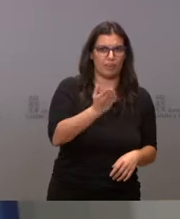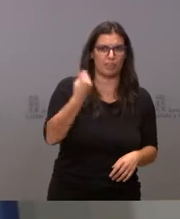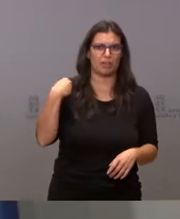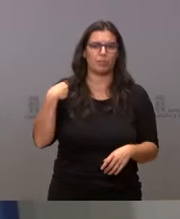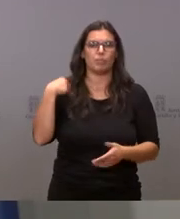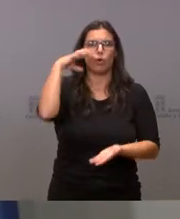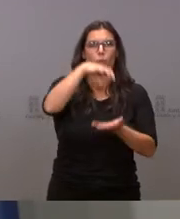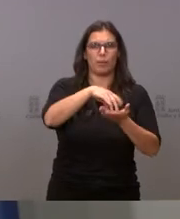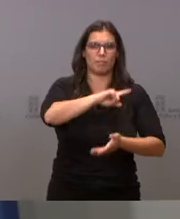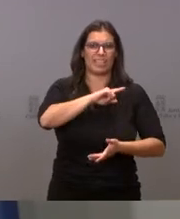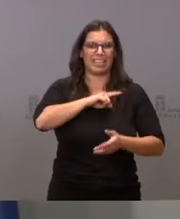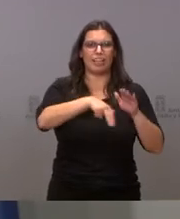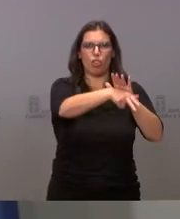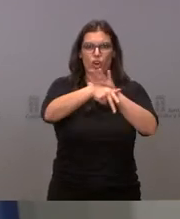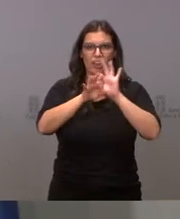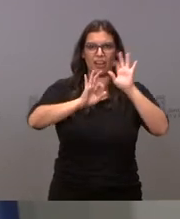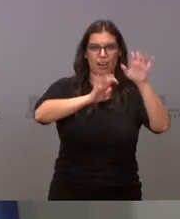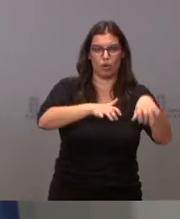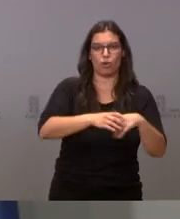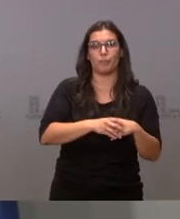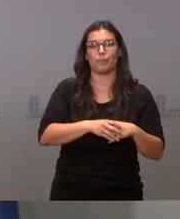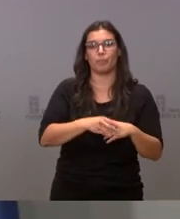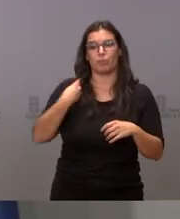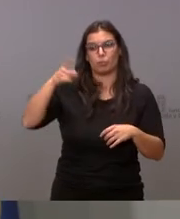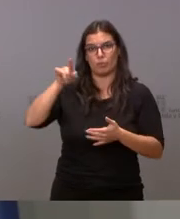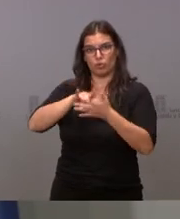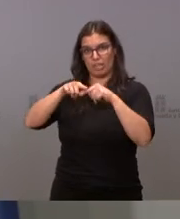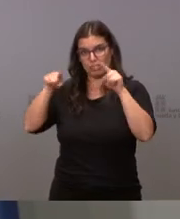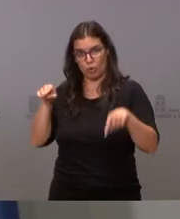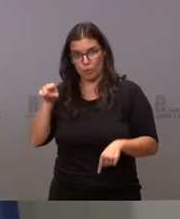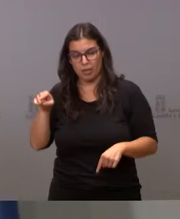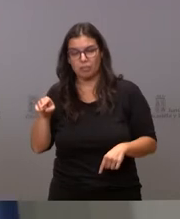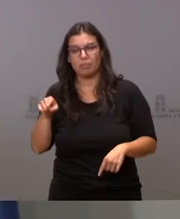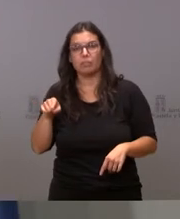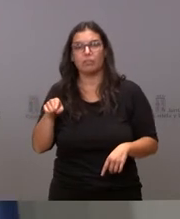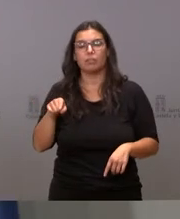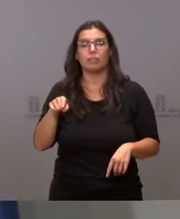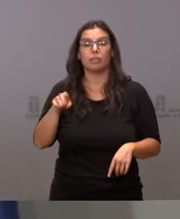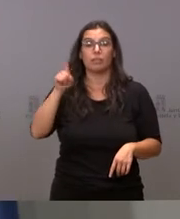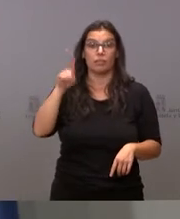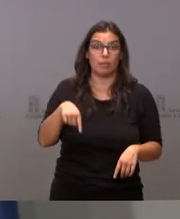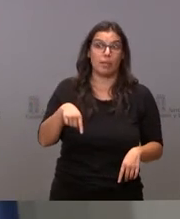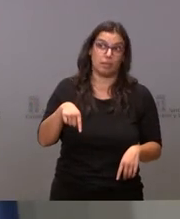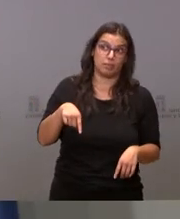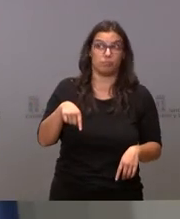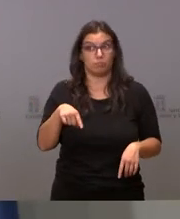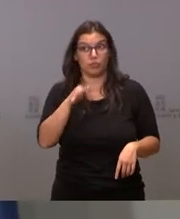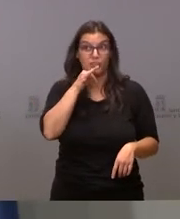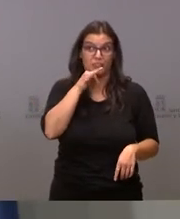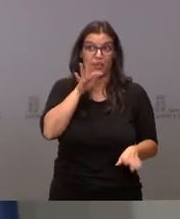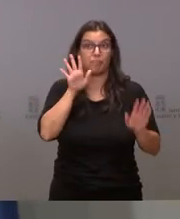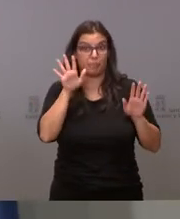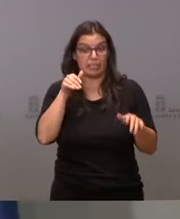en León, a lo ocurrido en Segovia y a lo que aún no ha ocurrido